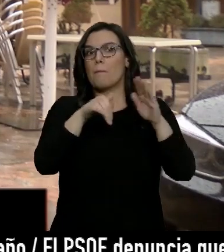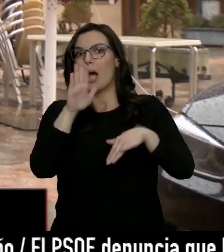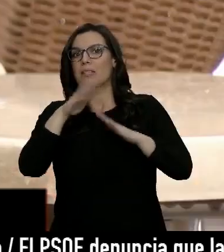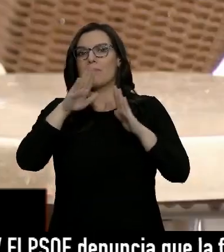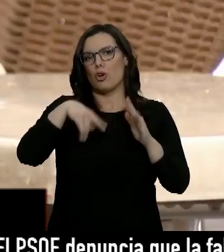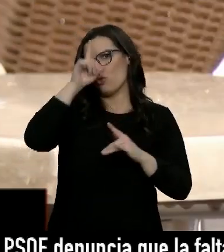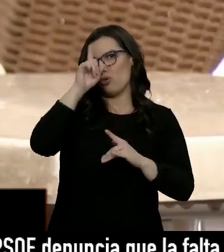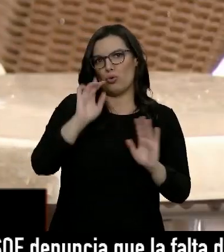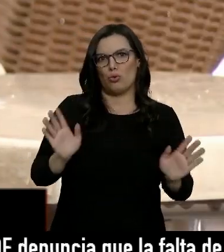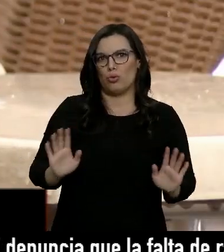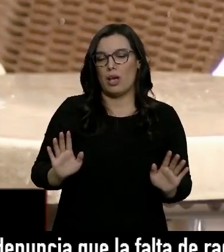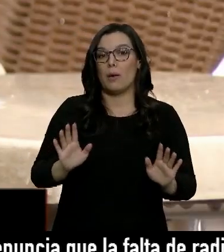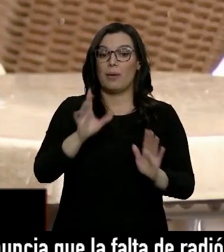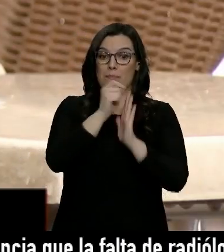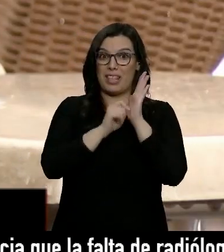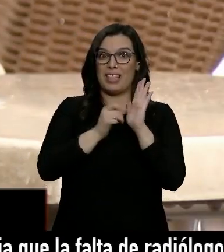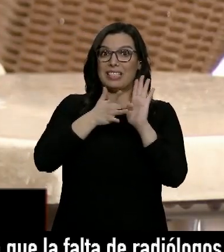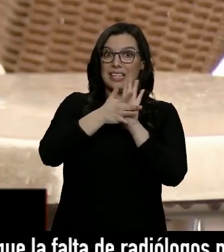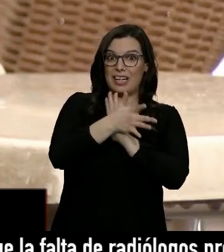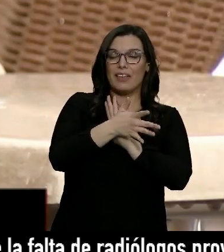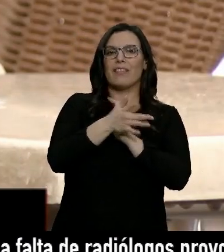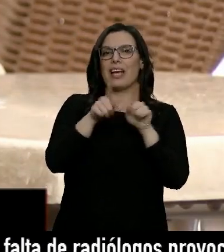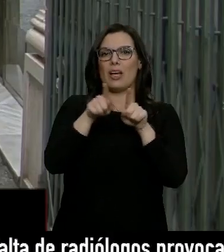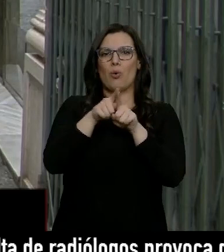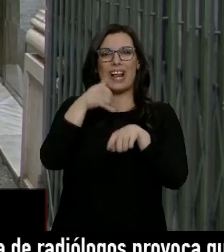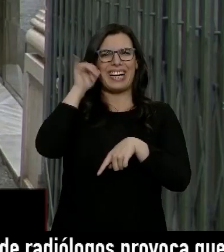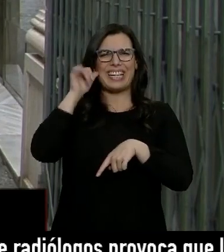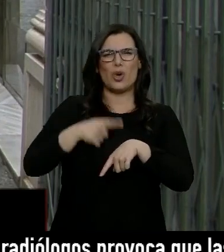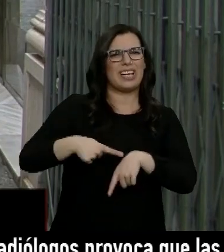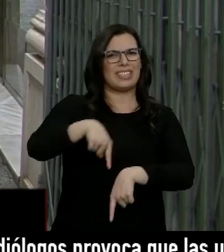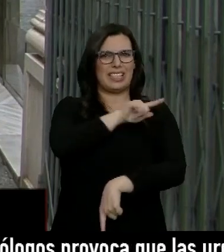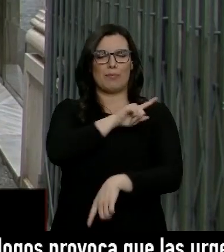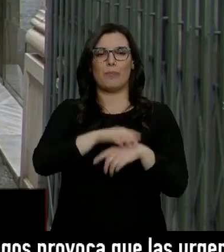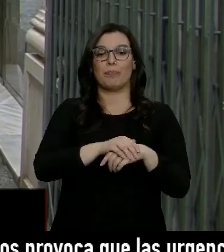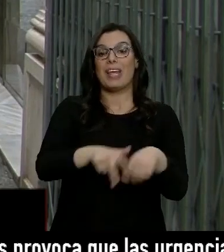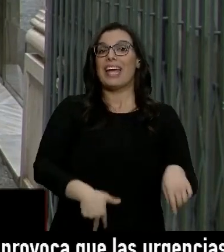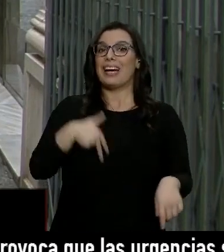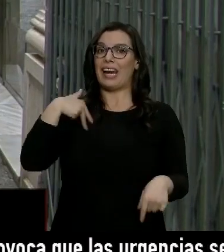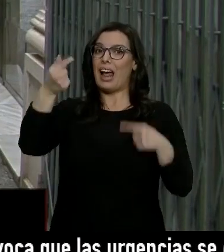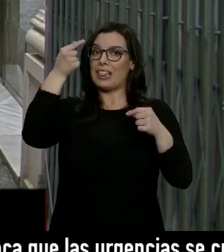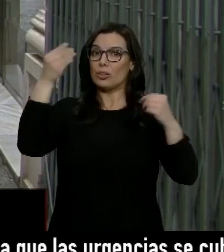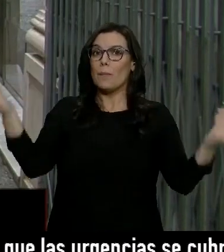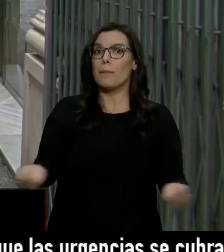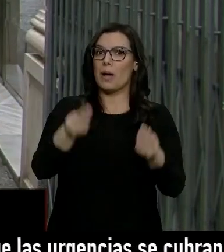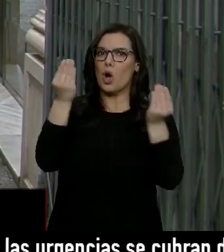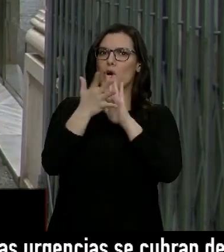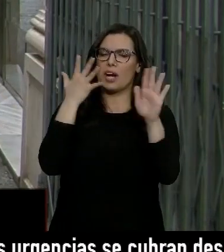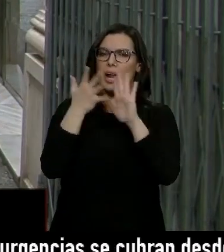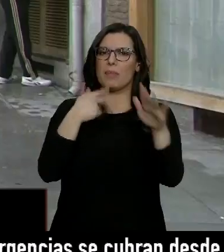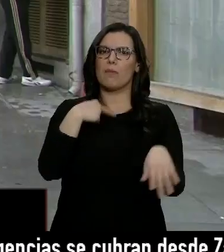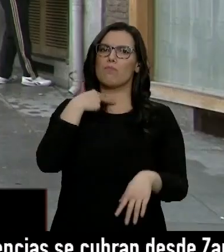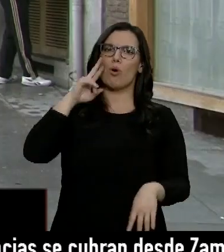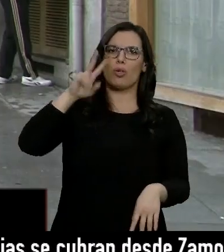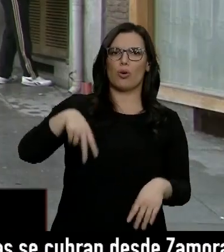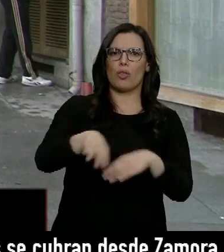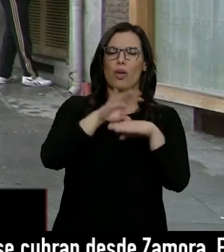por esas medidas que refuerzan el nivel riesgo extremo. Los datos mejoran a nivel general y de forma rápida, según ha reconocido